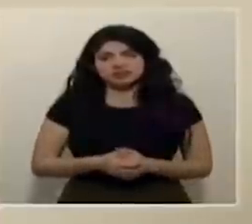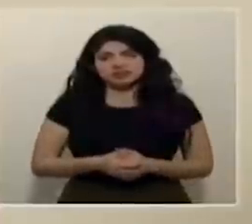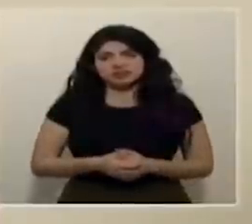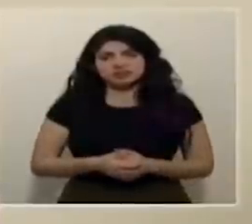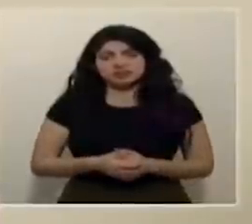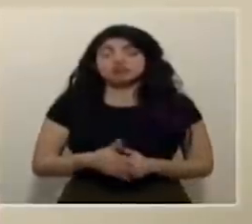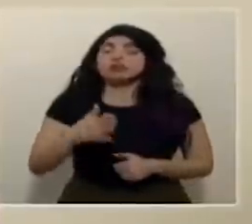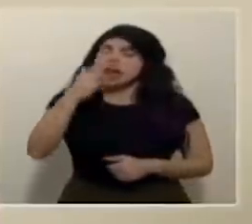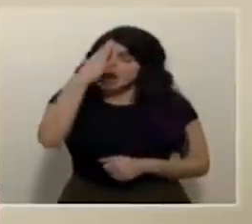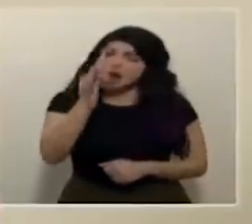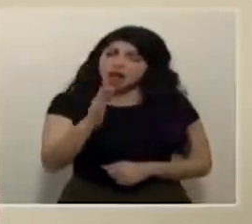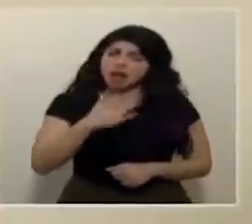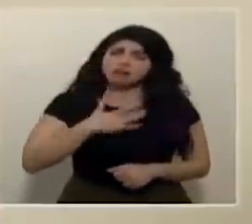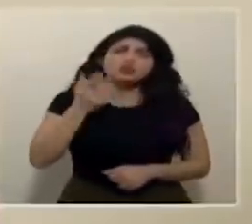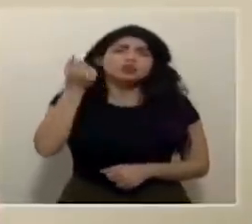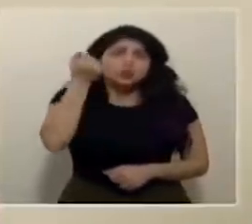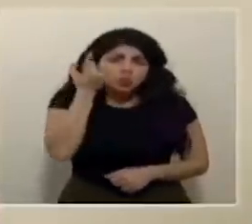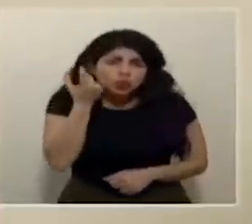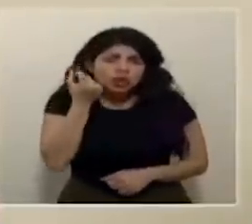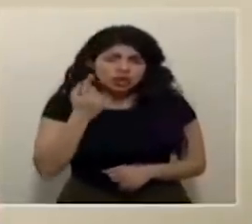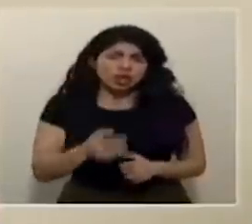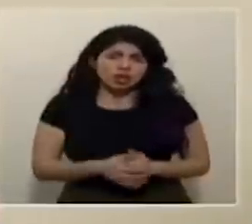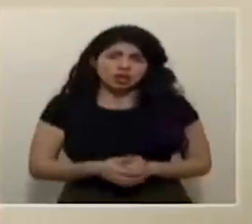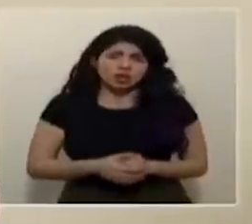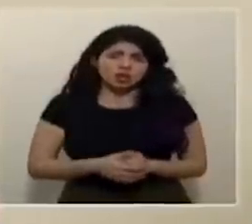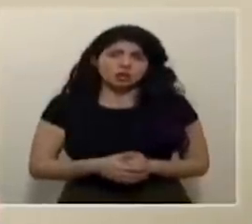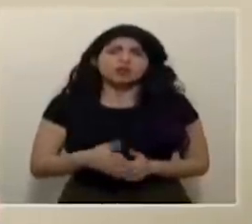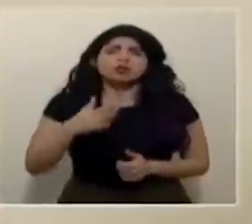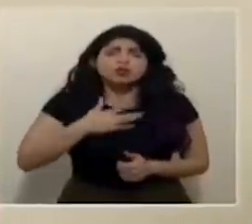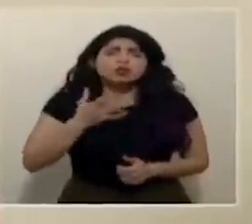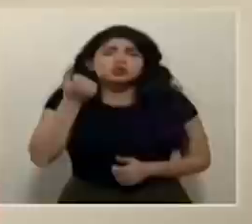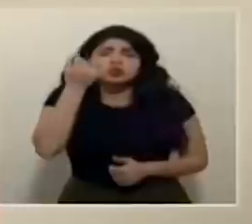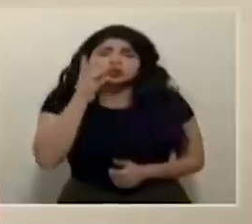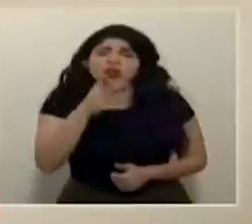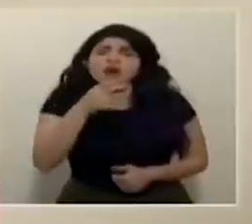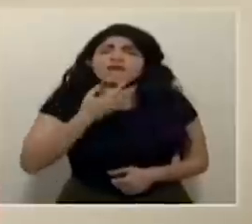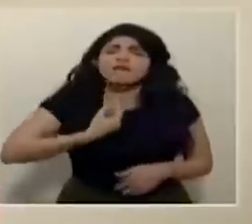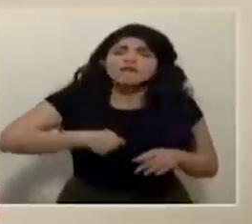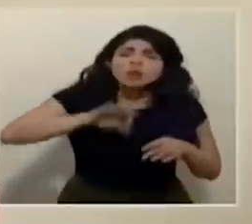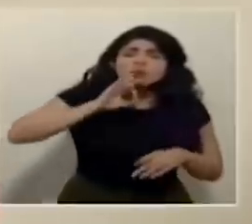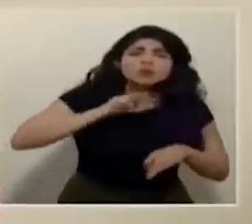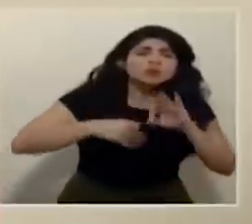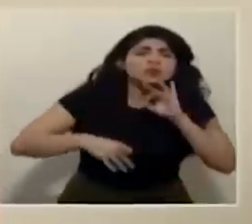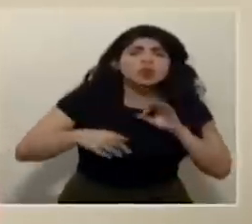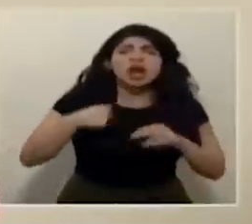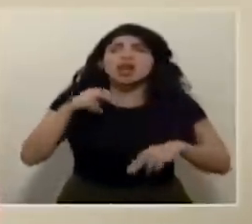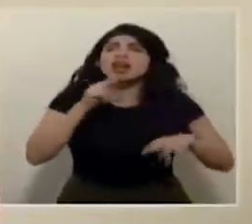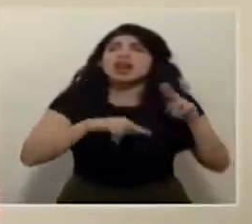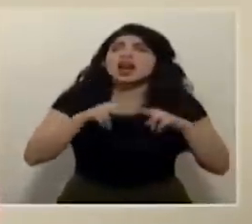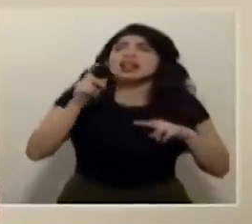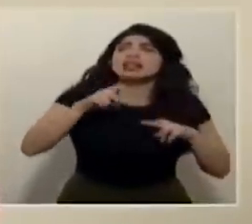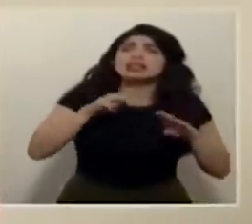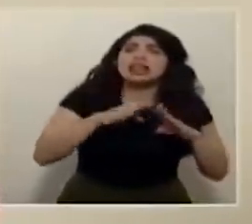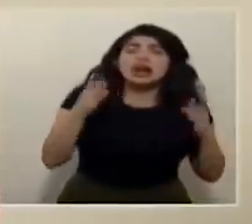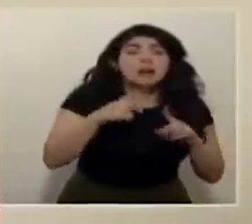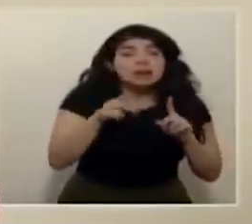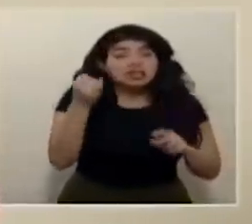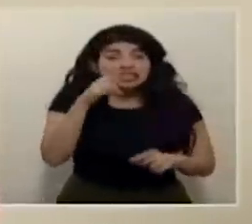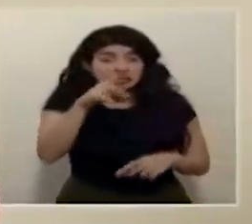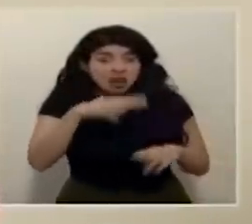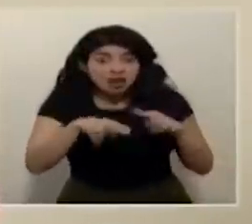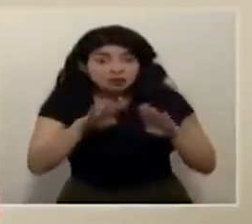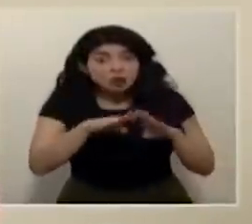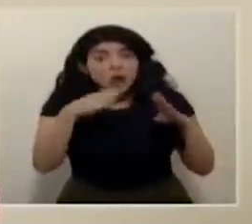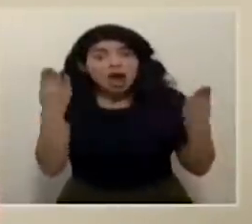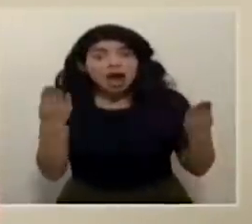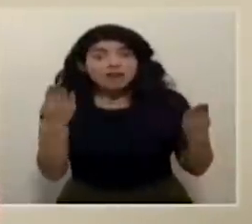y créanme que yo entiendo yo entiendo mucho la frustración que genera en muchas personas no poder abrir su negocio pero insisto si abren el negocio